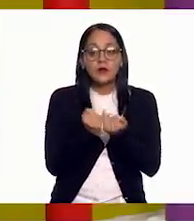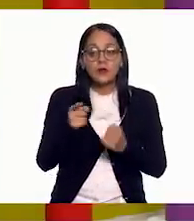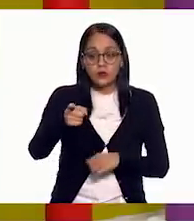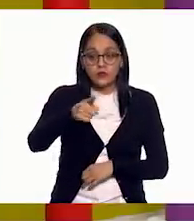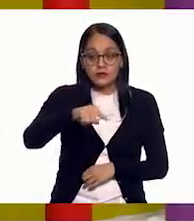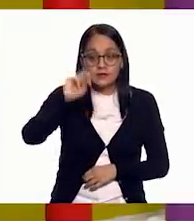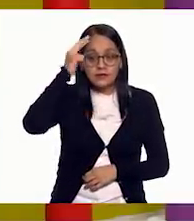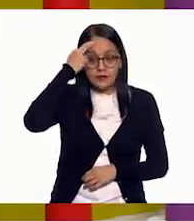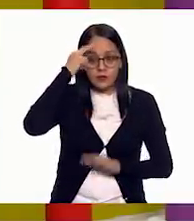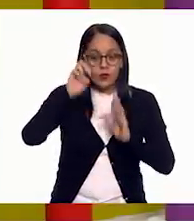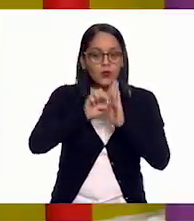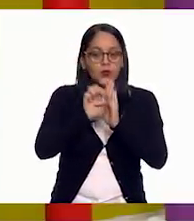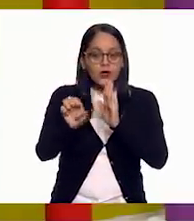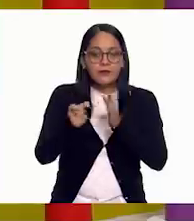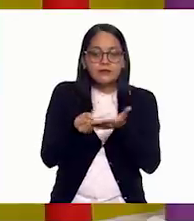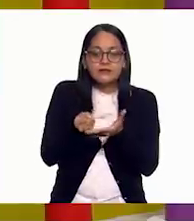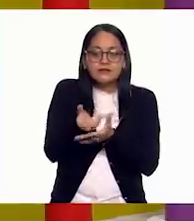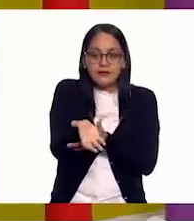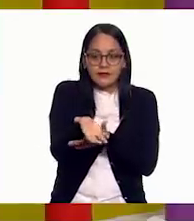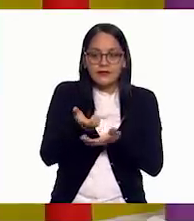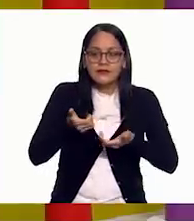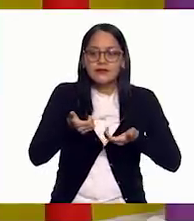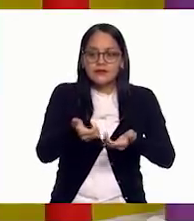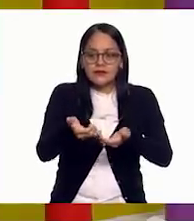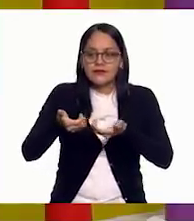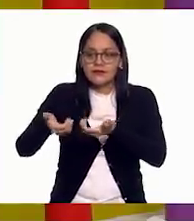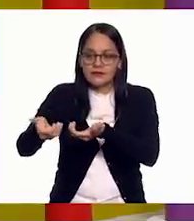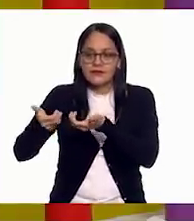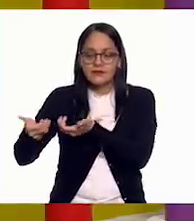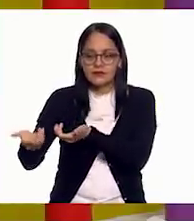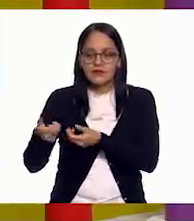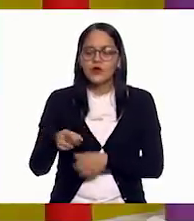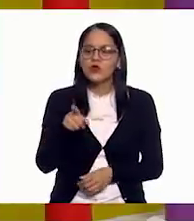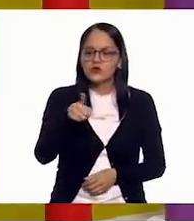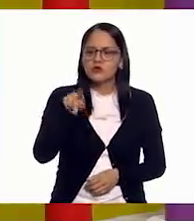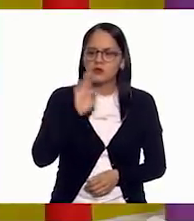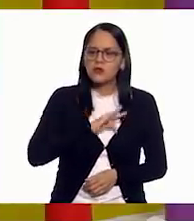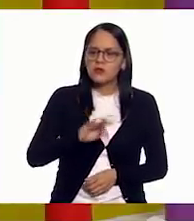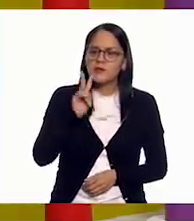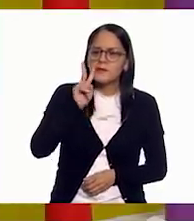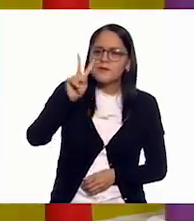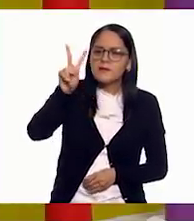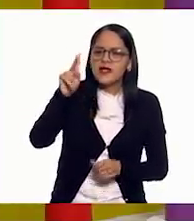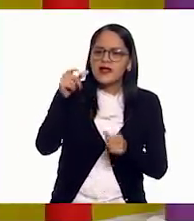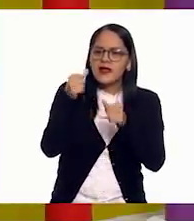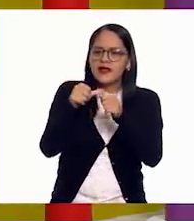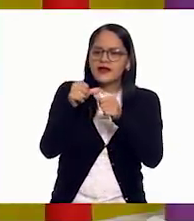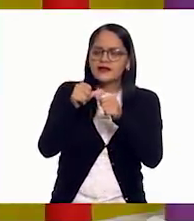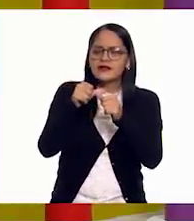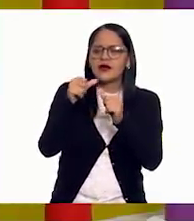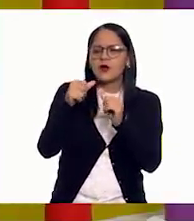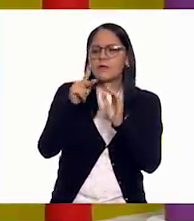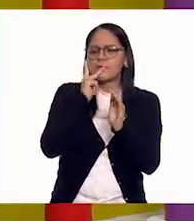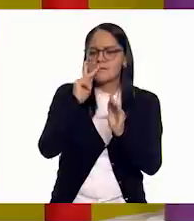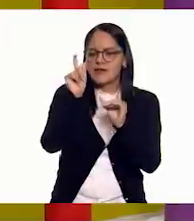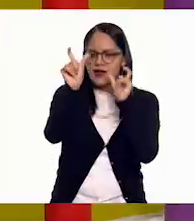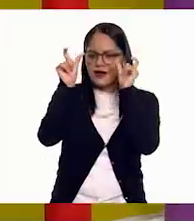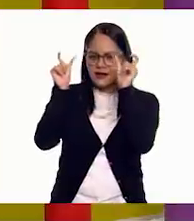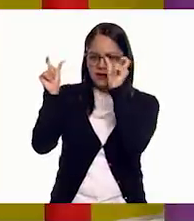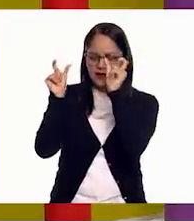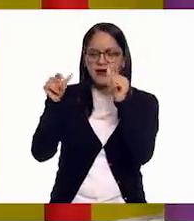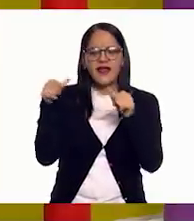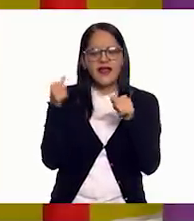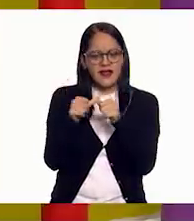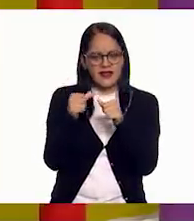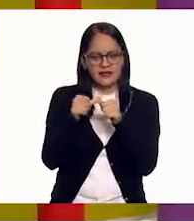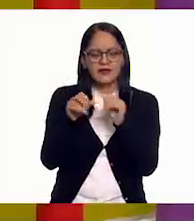a la calle, podemos encontrar textos de diferente tipografía, de